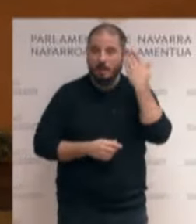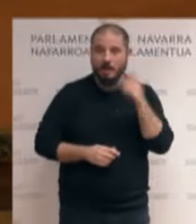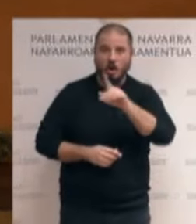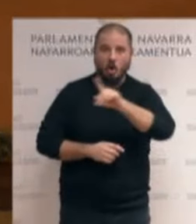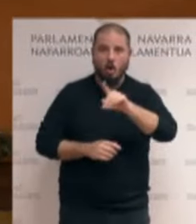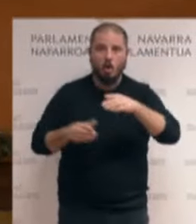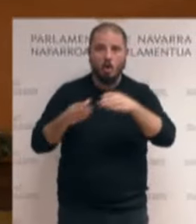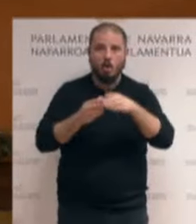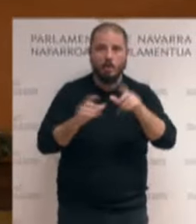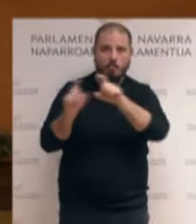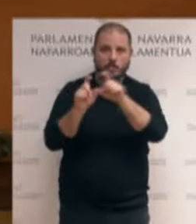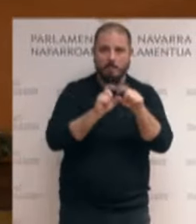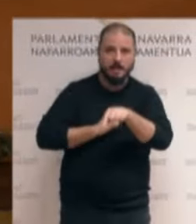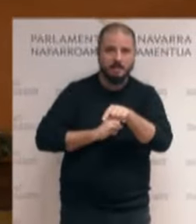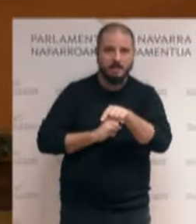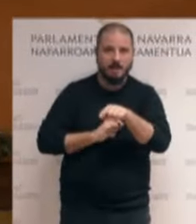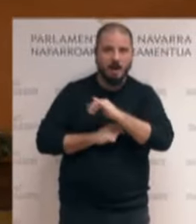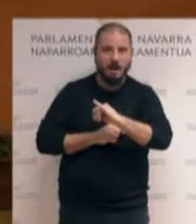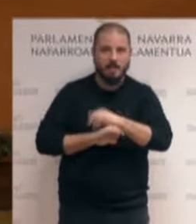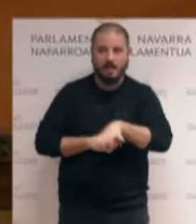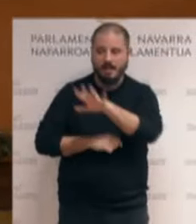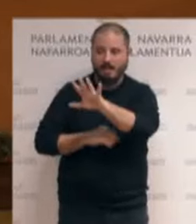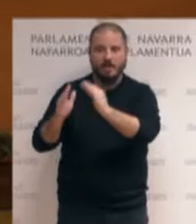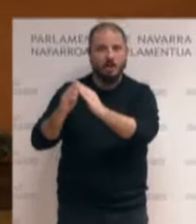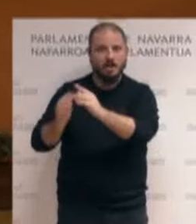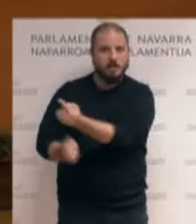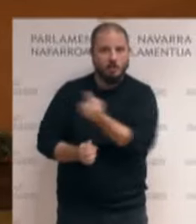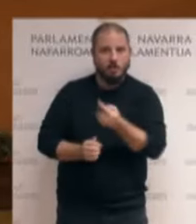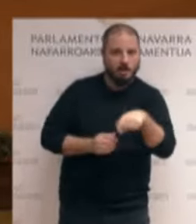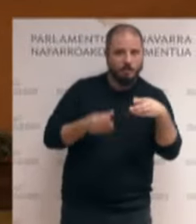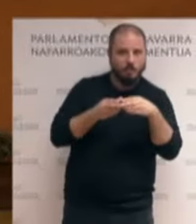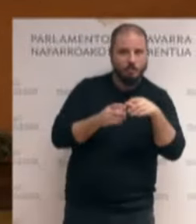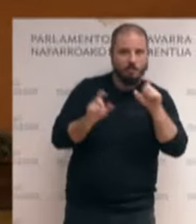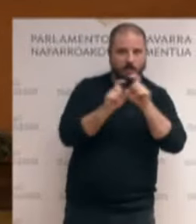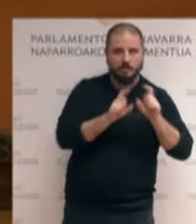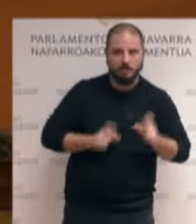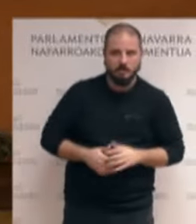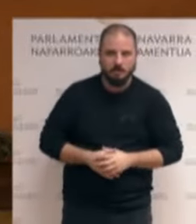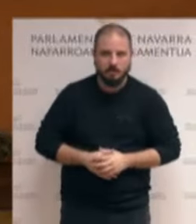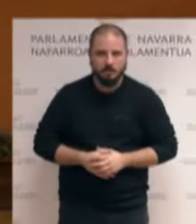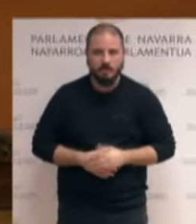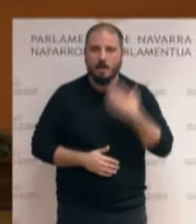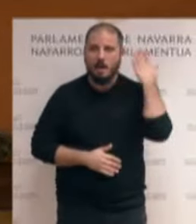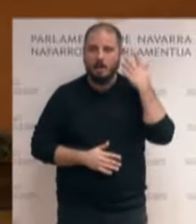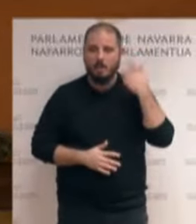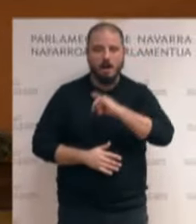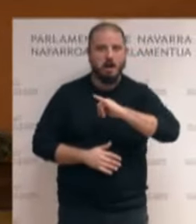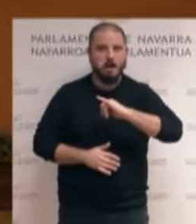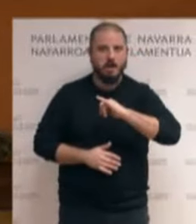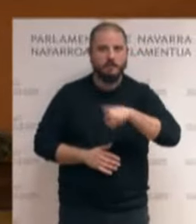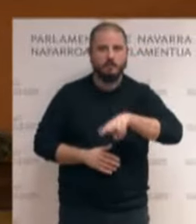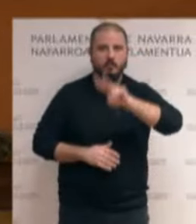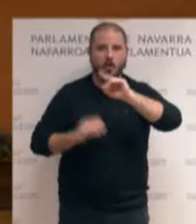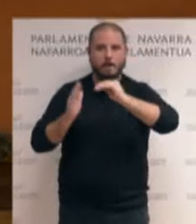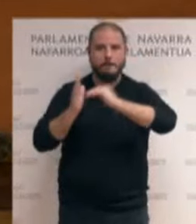empresariales acaparan una de cada cinco viviendas que están en alquiler. En Navarra hay, dicho de otro modo, 2